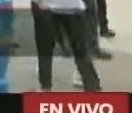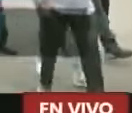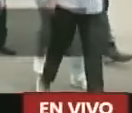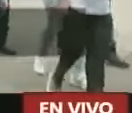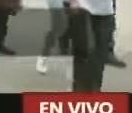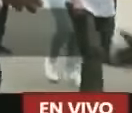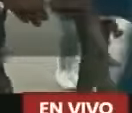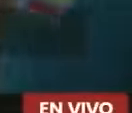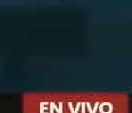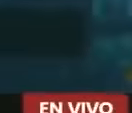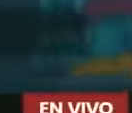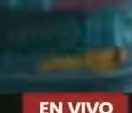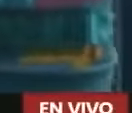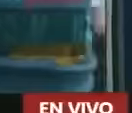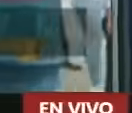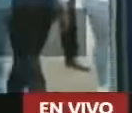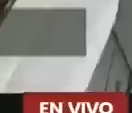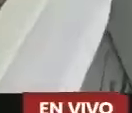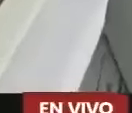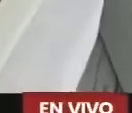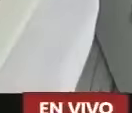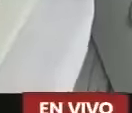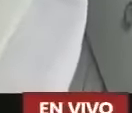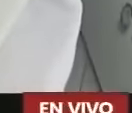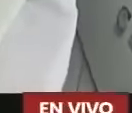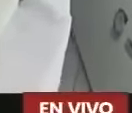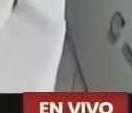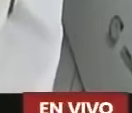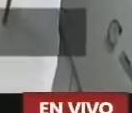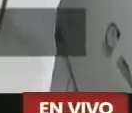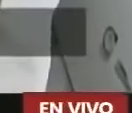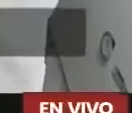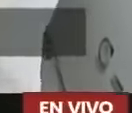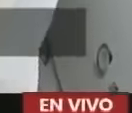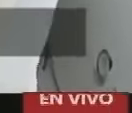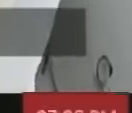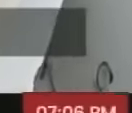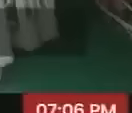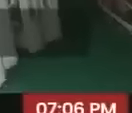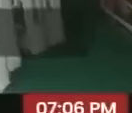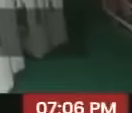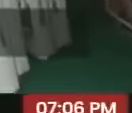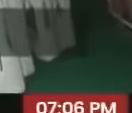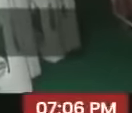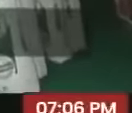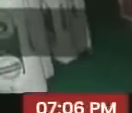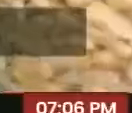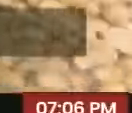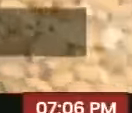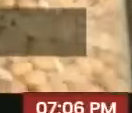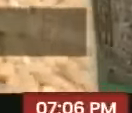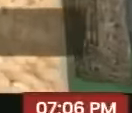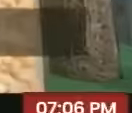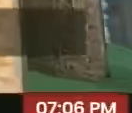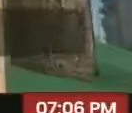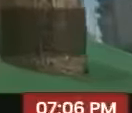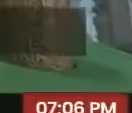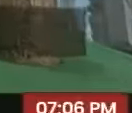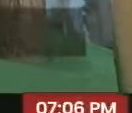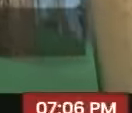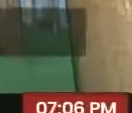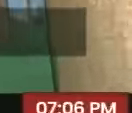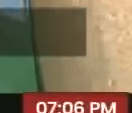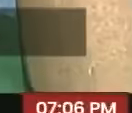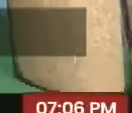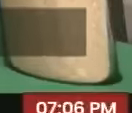desde el estado portuguesa Atención Anzuategui Bolívar del Tamajuro Guarico